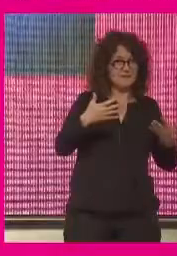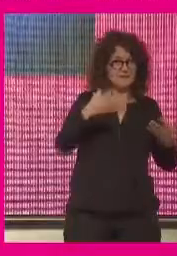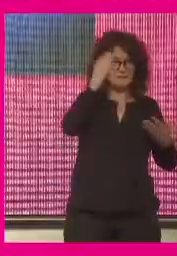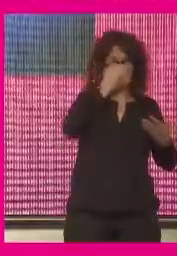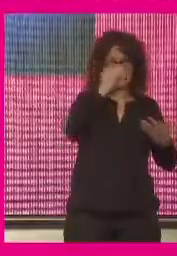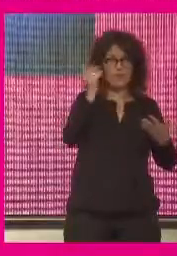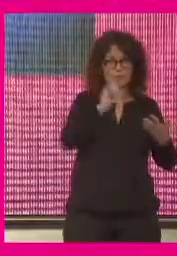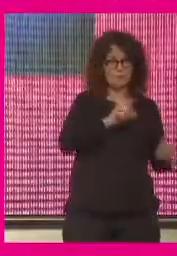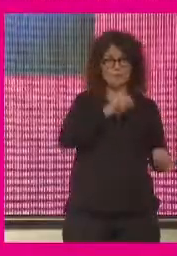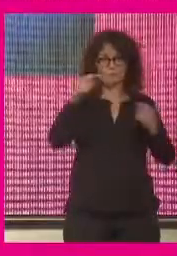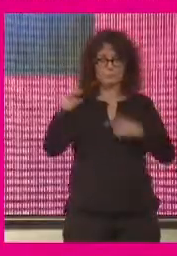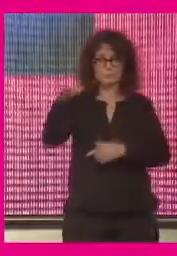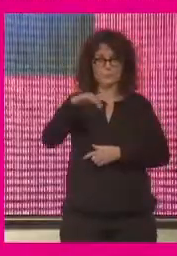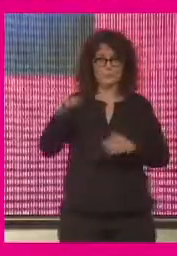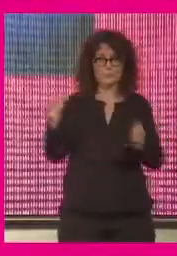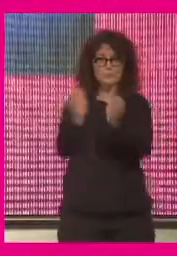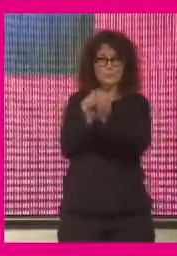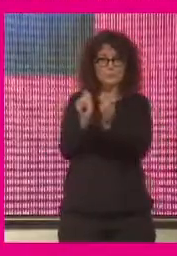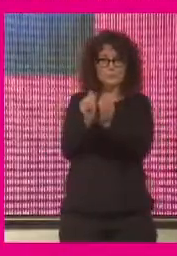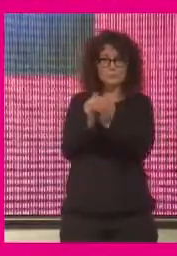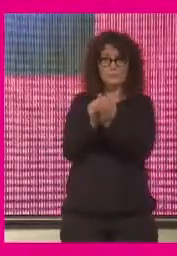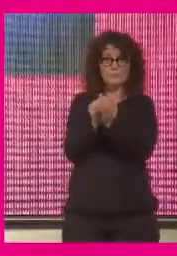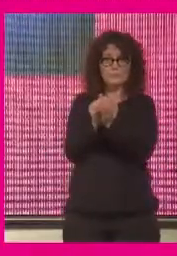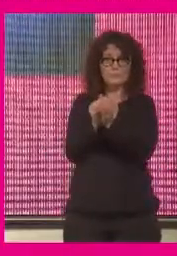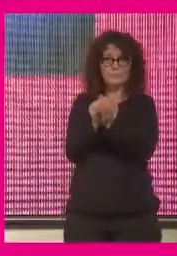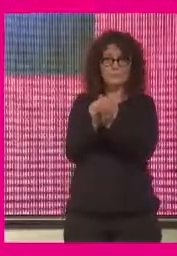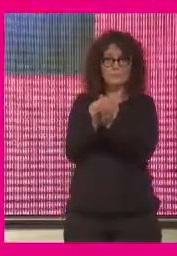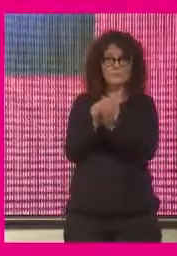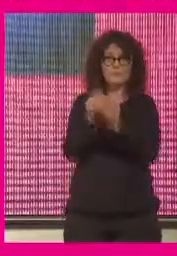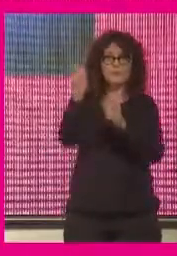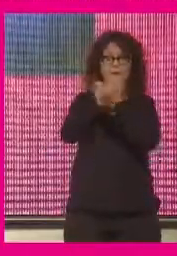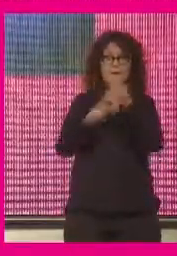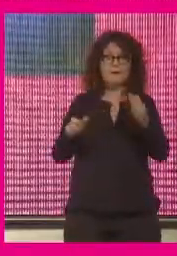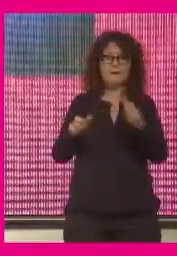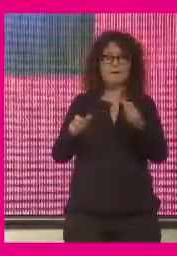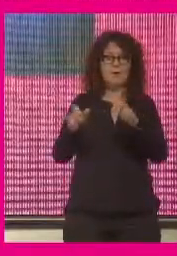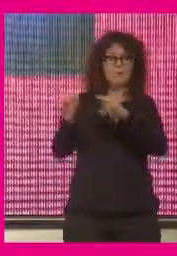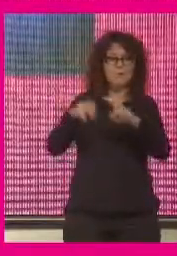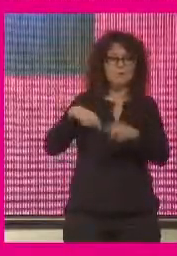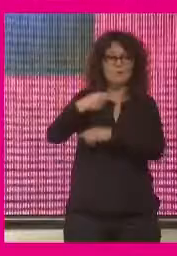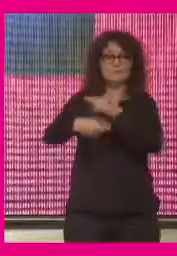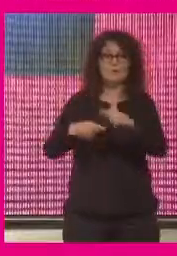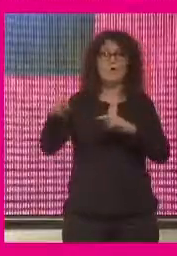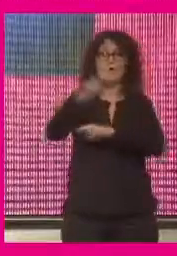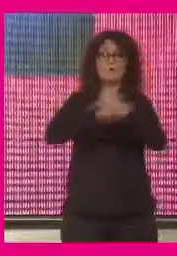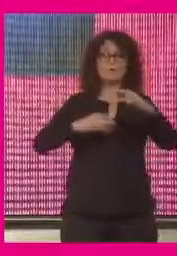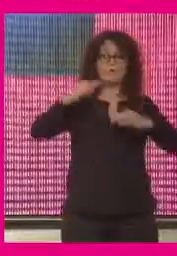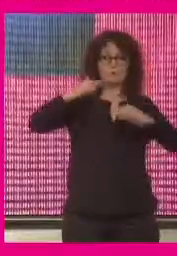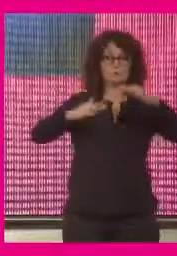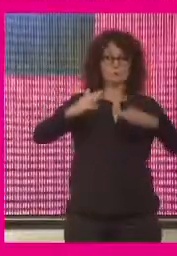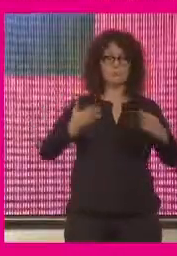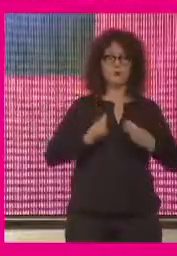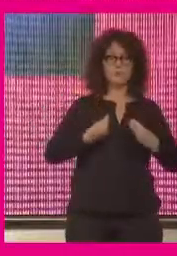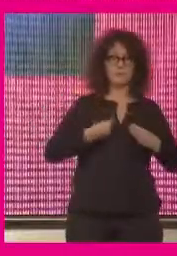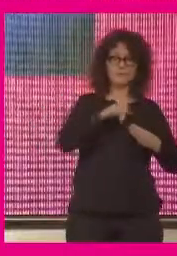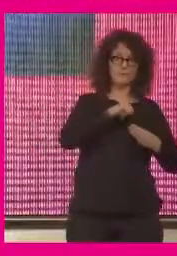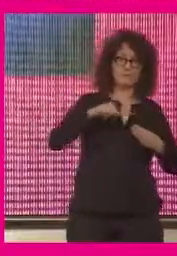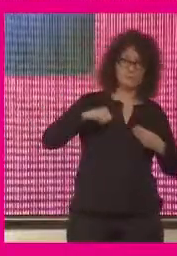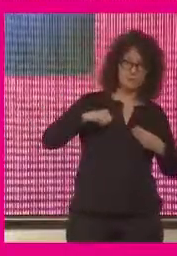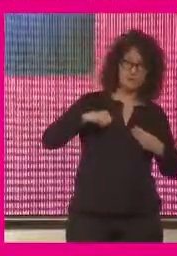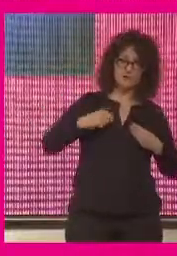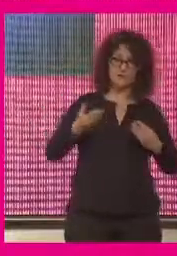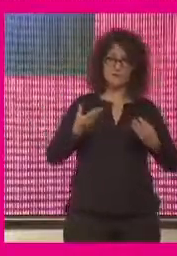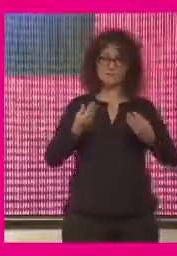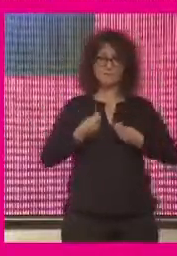solo es posible si tenemos una vertebración territorial de conectividad y la gente las mismas generaciones quieren un mejor equilibrio entre la vida personal y vida y la vida